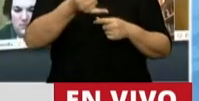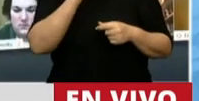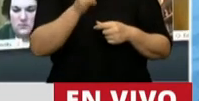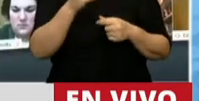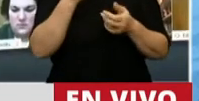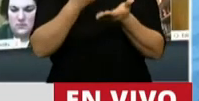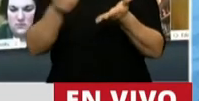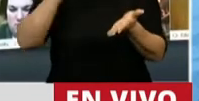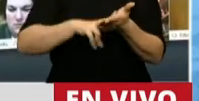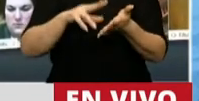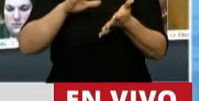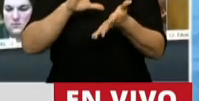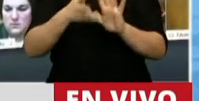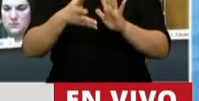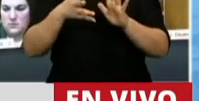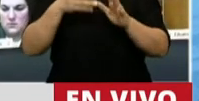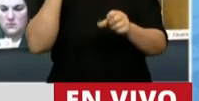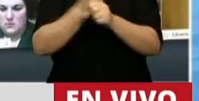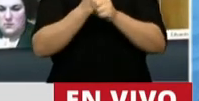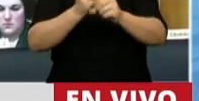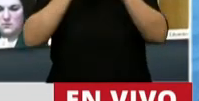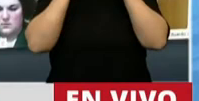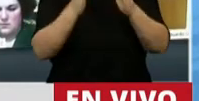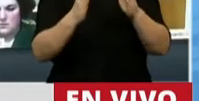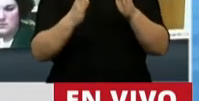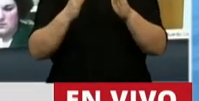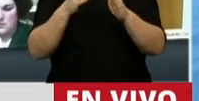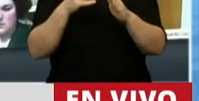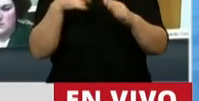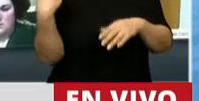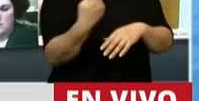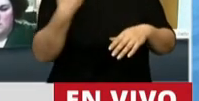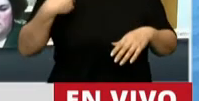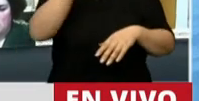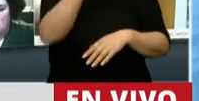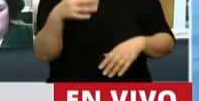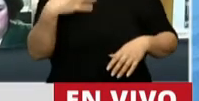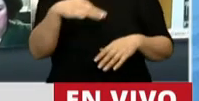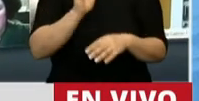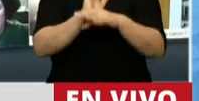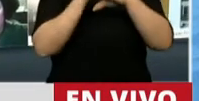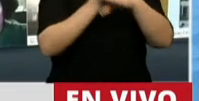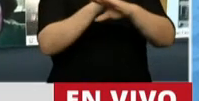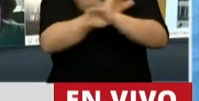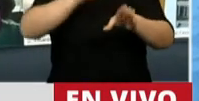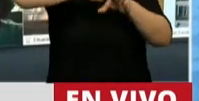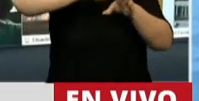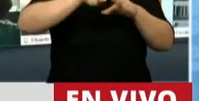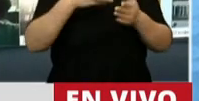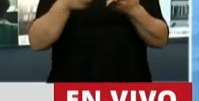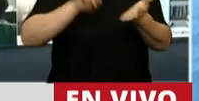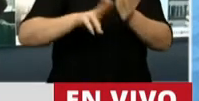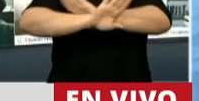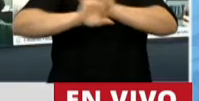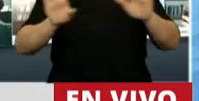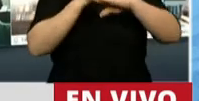desafío en el cual los argentinos podamos decir nunca más, hacer un nunca más del endeudamiento. Y